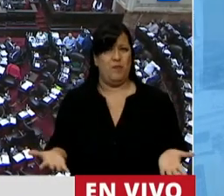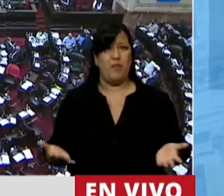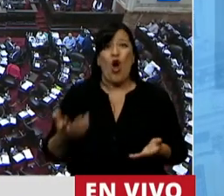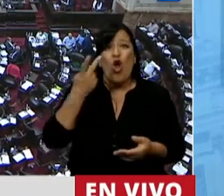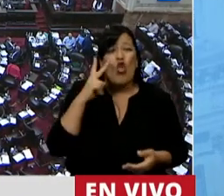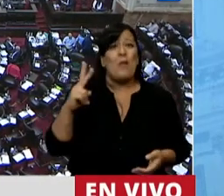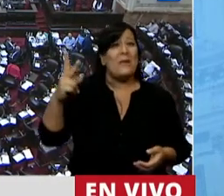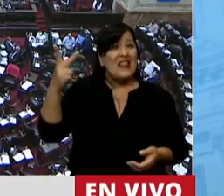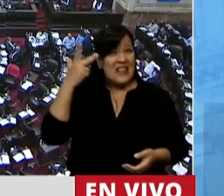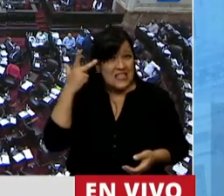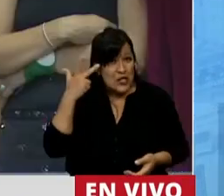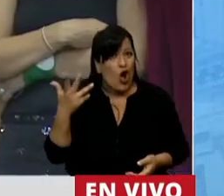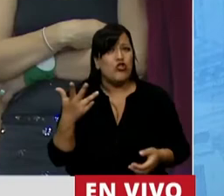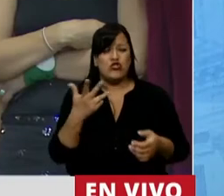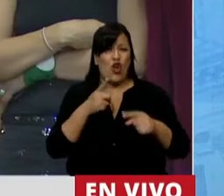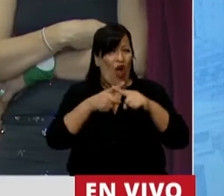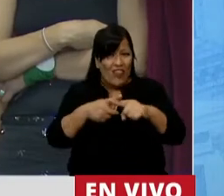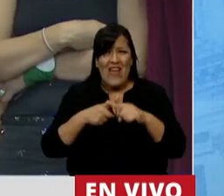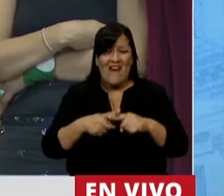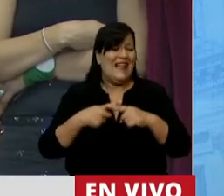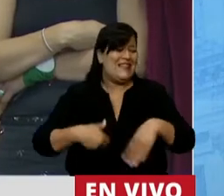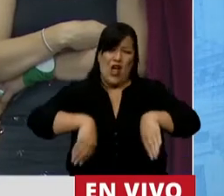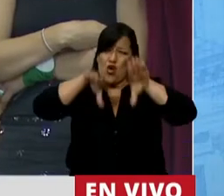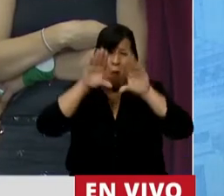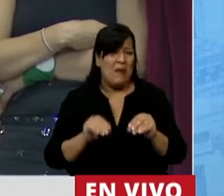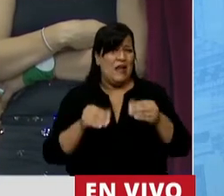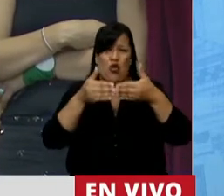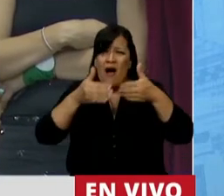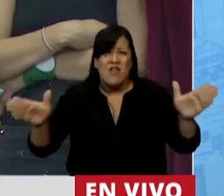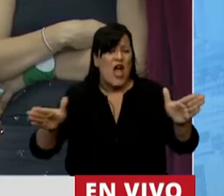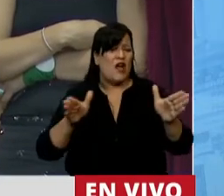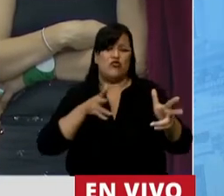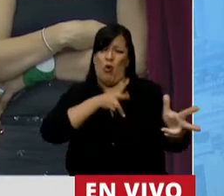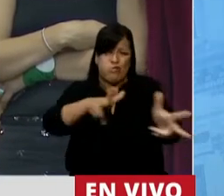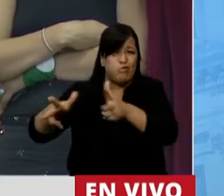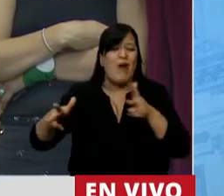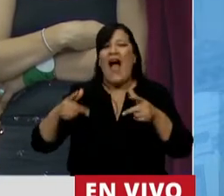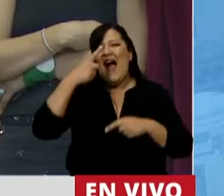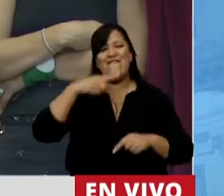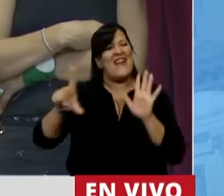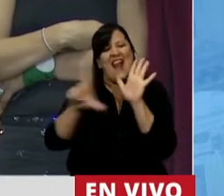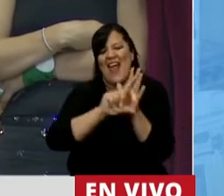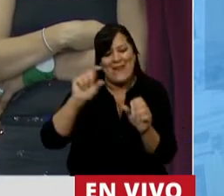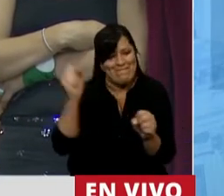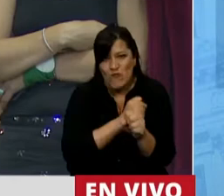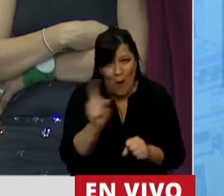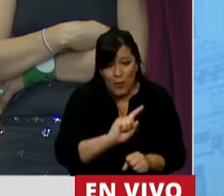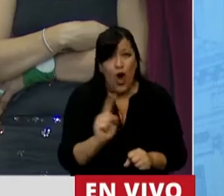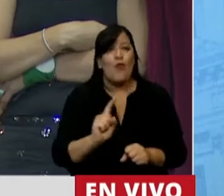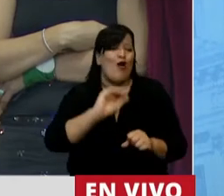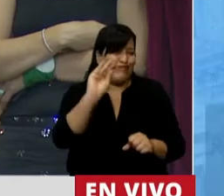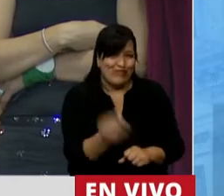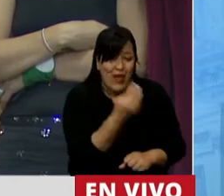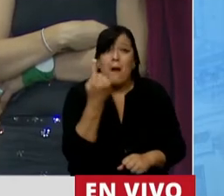En el 2018 se dio un debate completo, abierto. No se llegó a la ley, no, no se llegó a la ley. Pero,